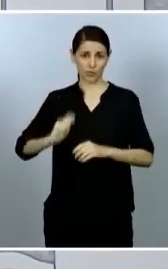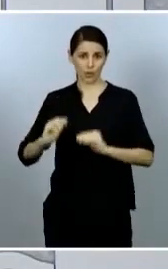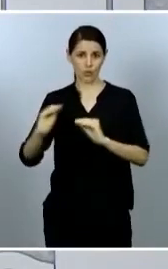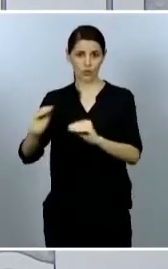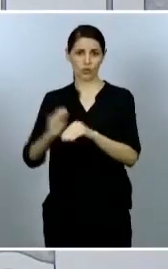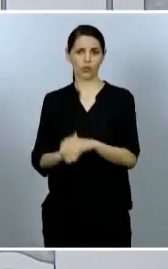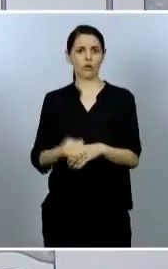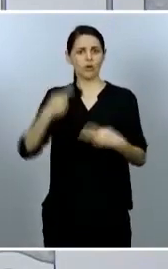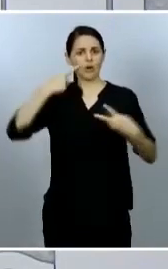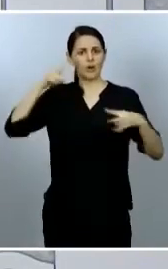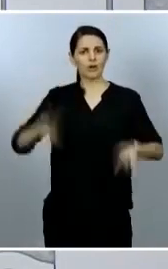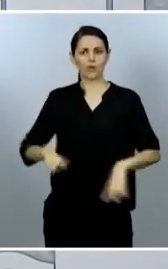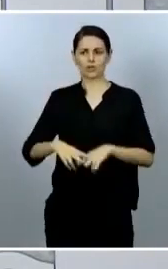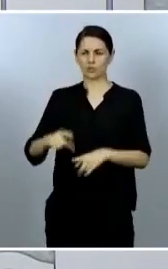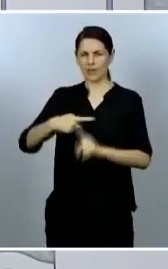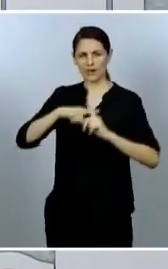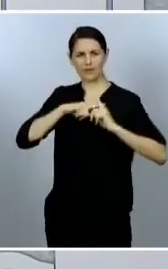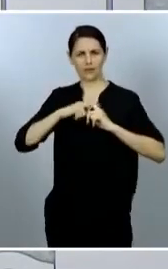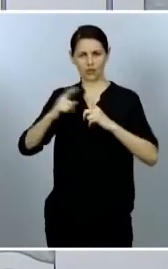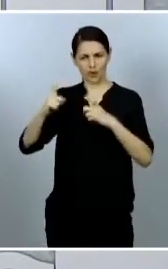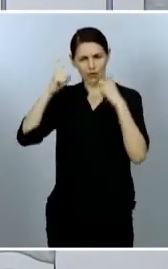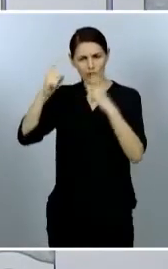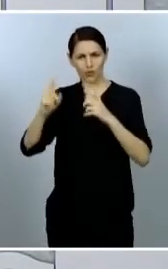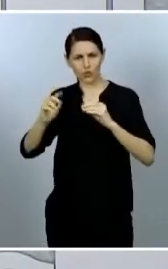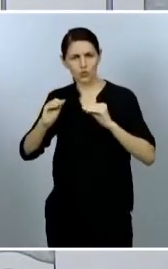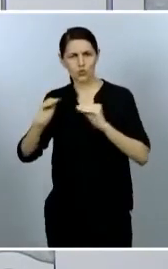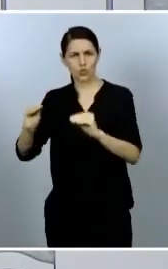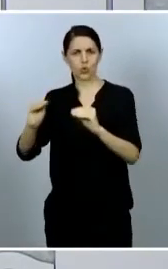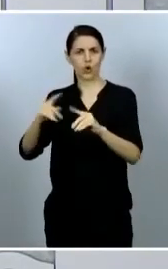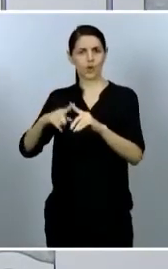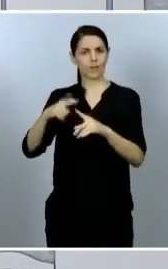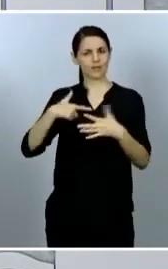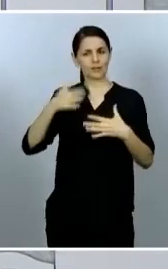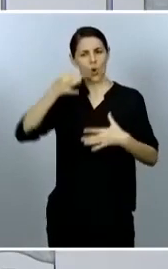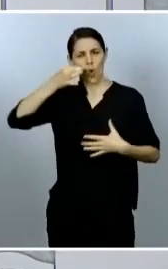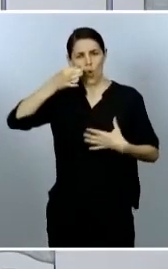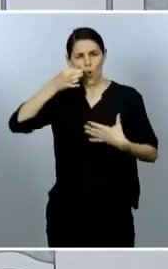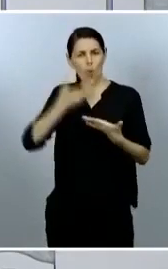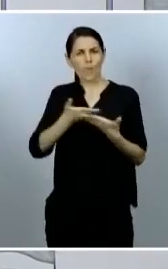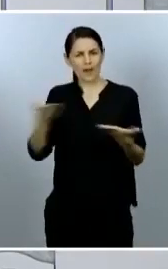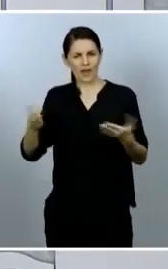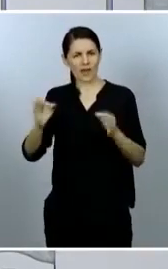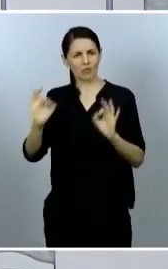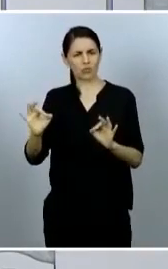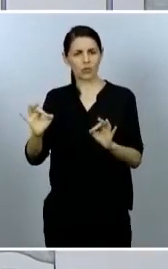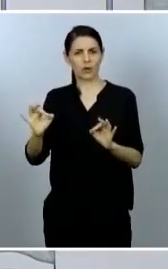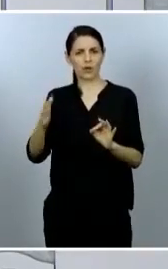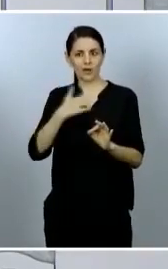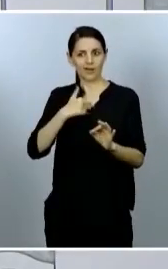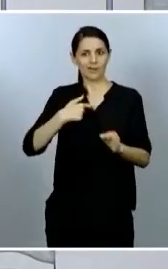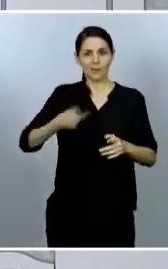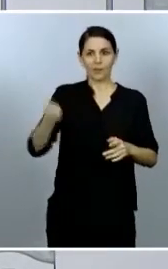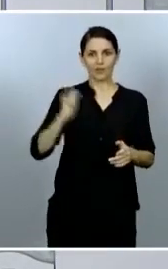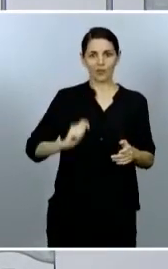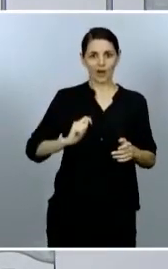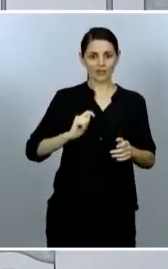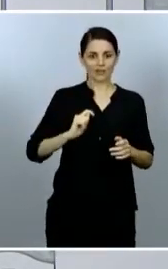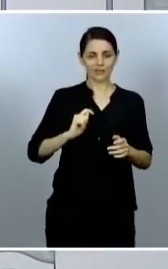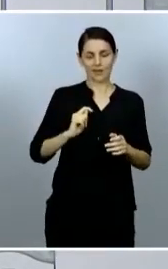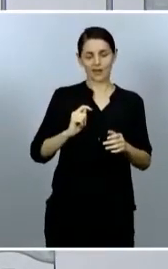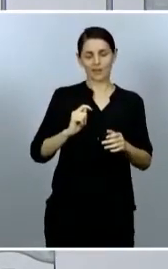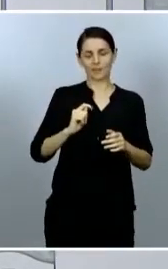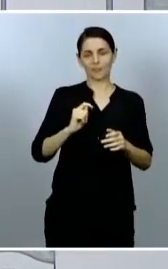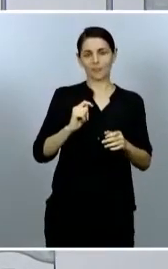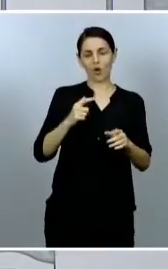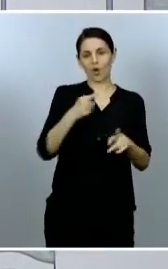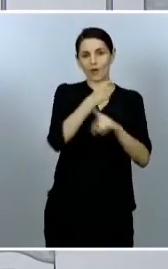la sociedad española, su indudable humanidad, más allá de sus obligaciones profesionales. Sin importarle a